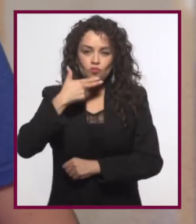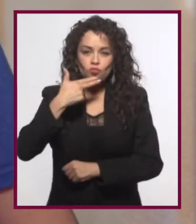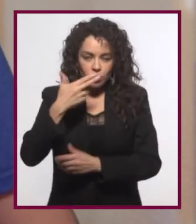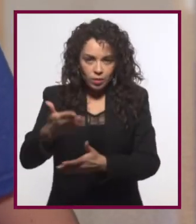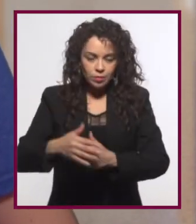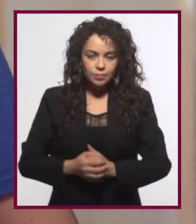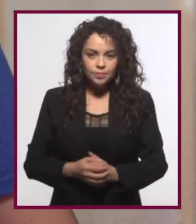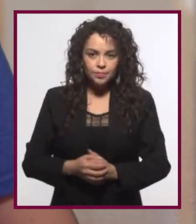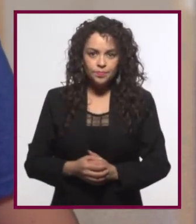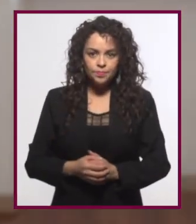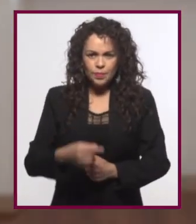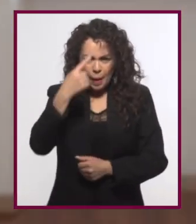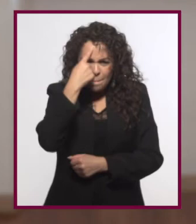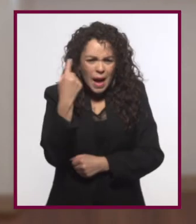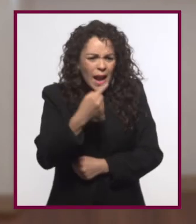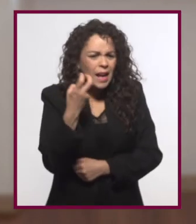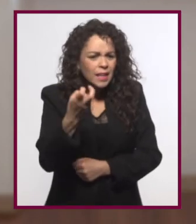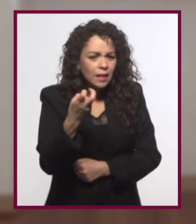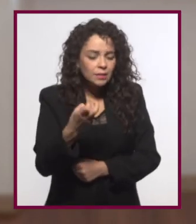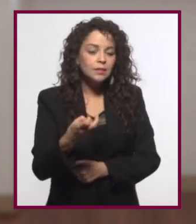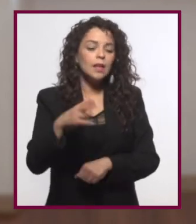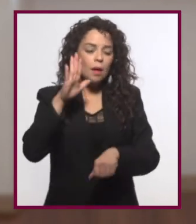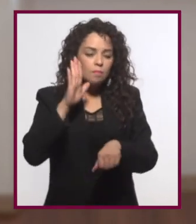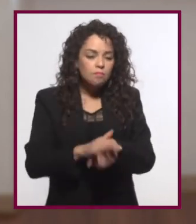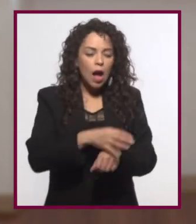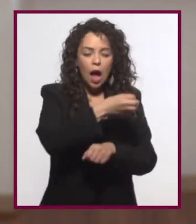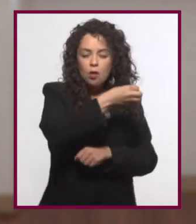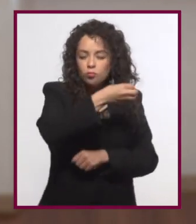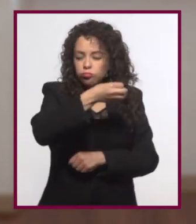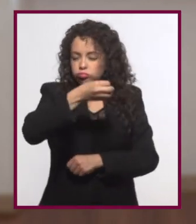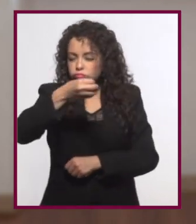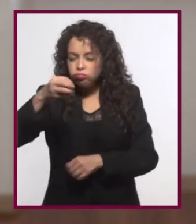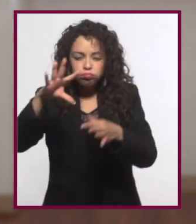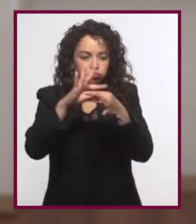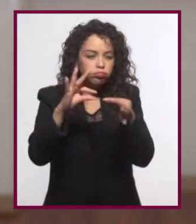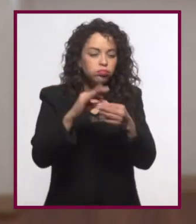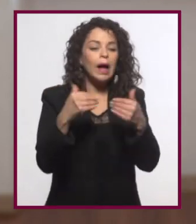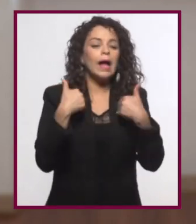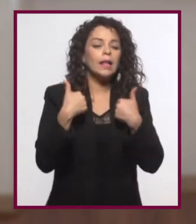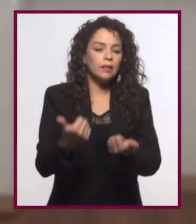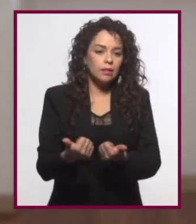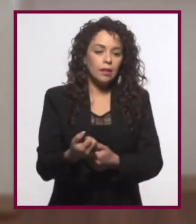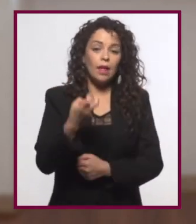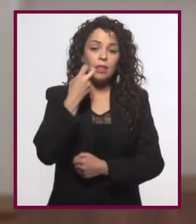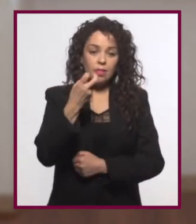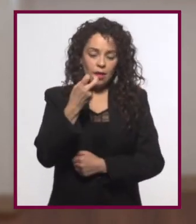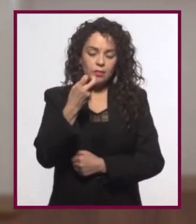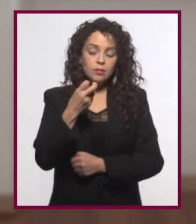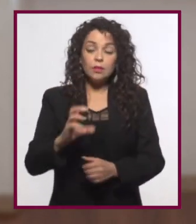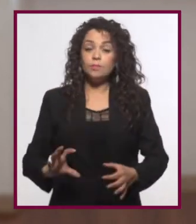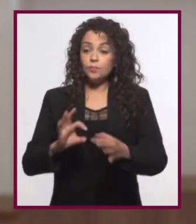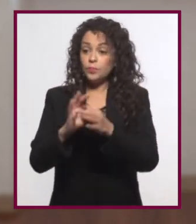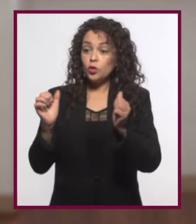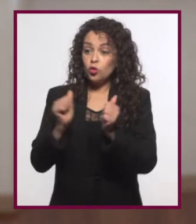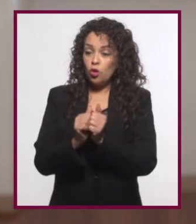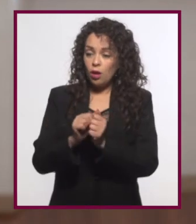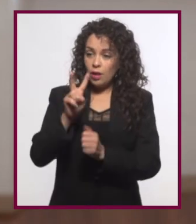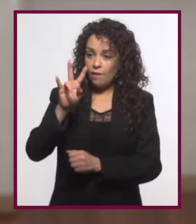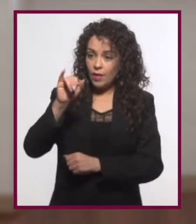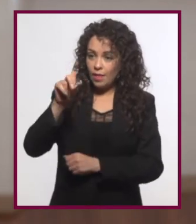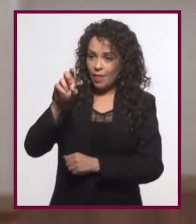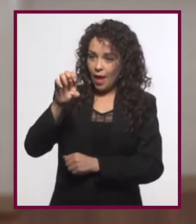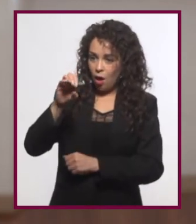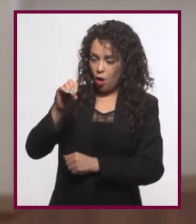tipo de recursos. Lo que se busca con esto es darle fluidez a lo que se está contando. Otra cosa muy común de los videoblogs es que los